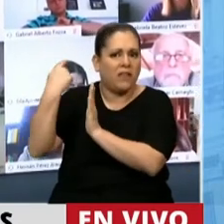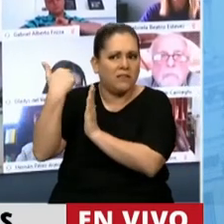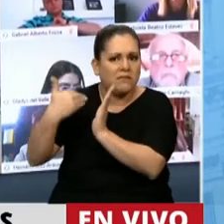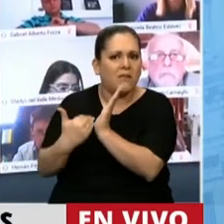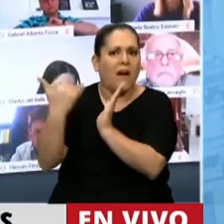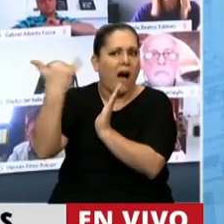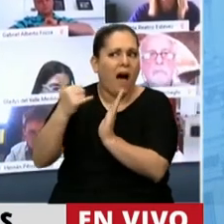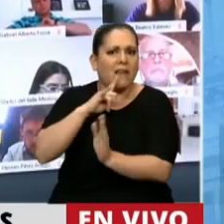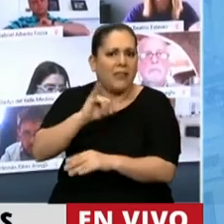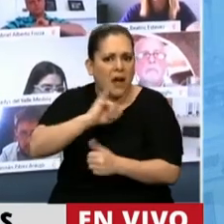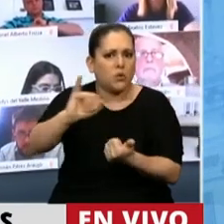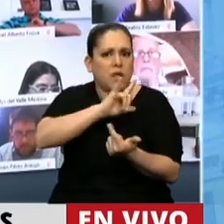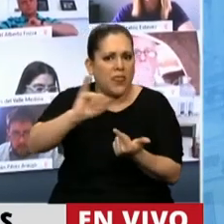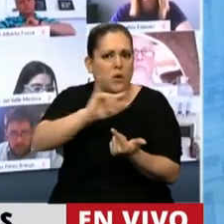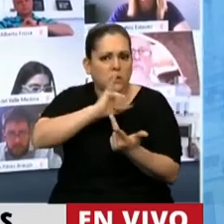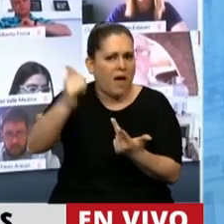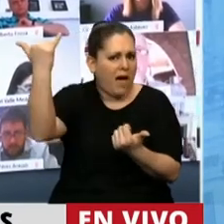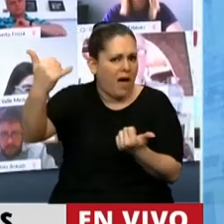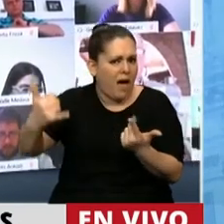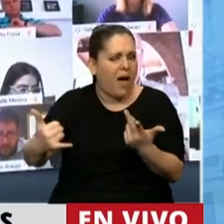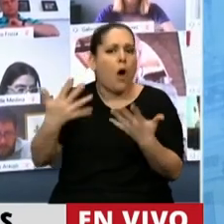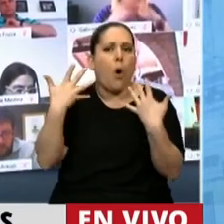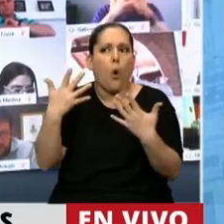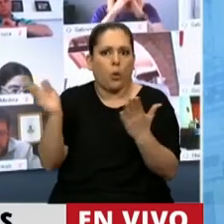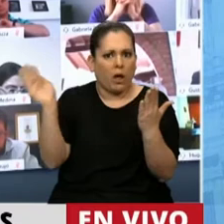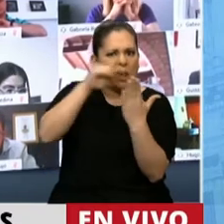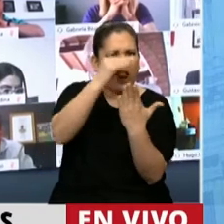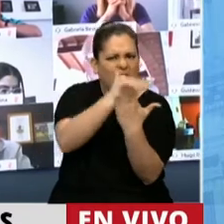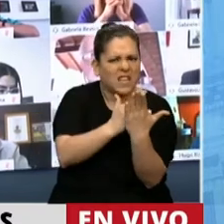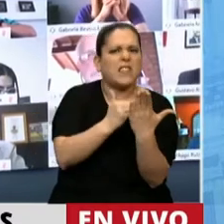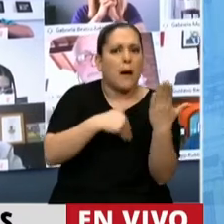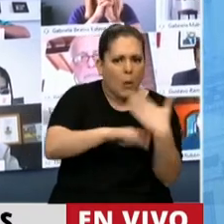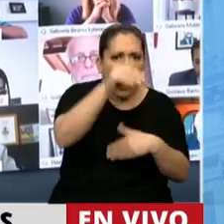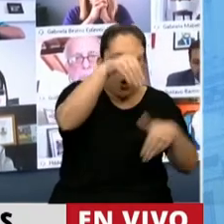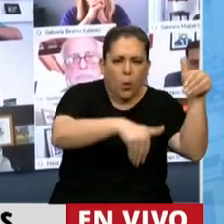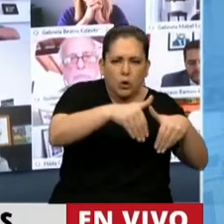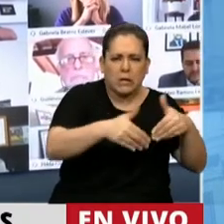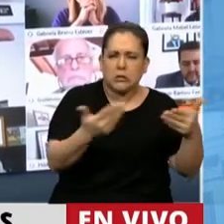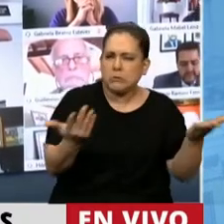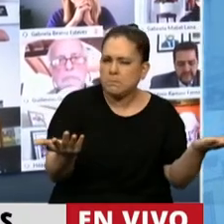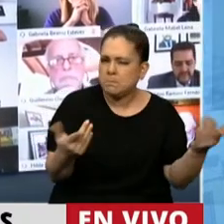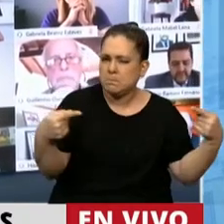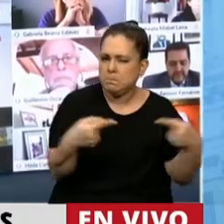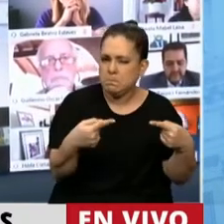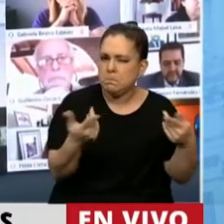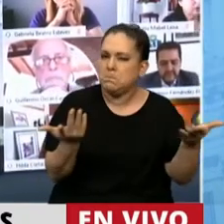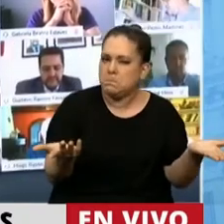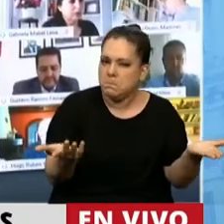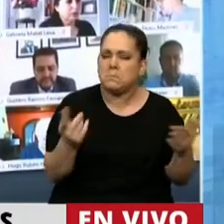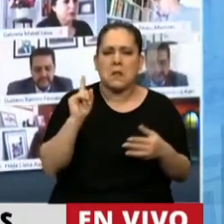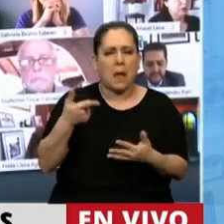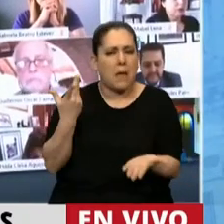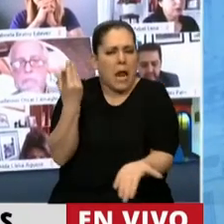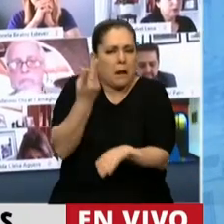igualmente formó parte de las listas, el desdén con que se tomó su